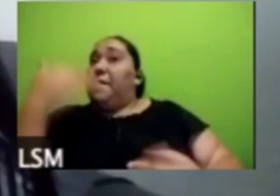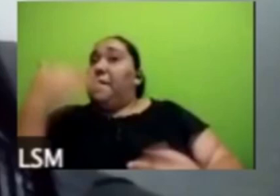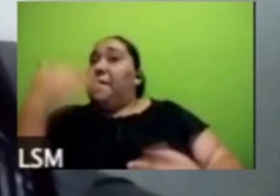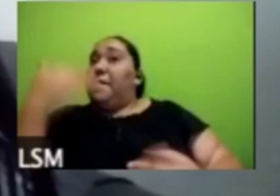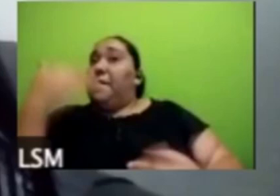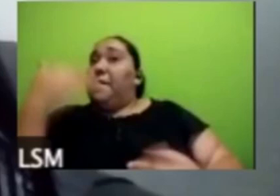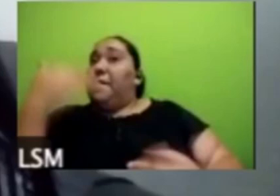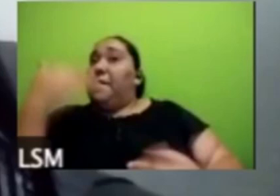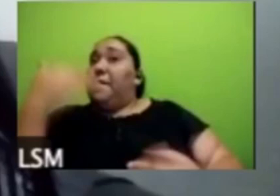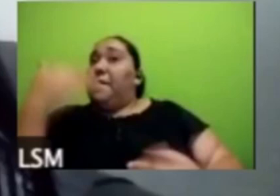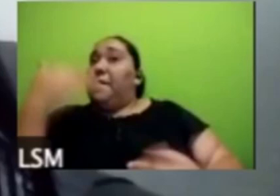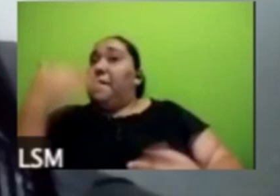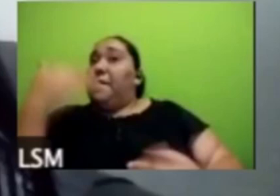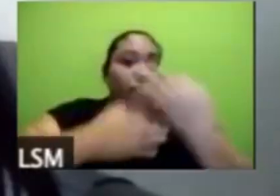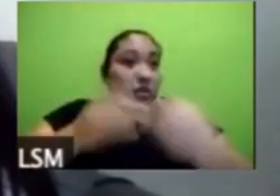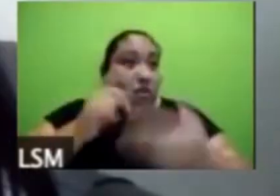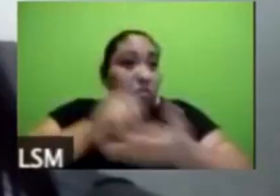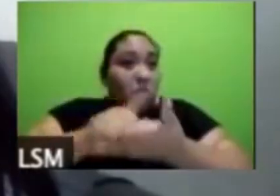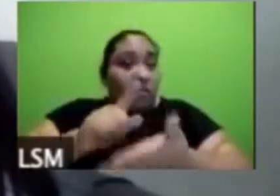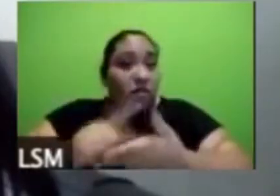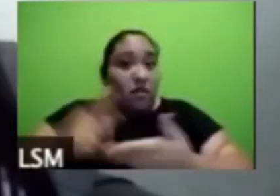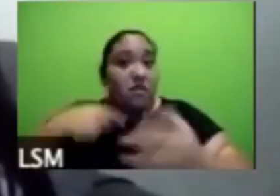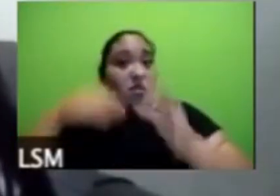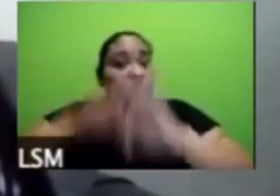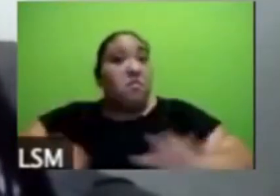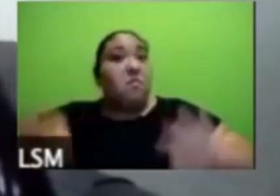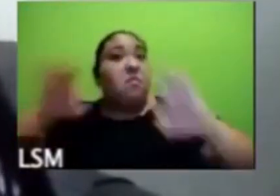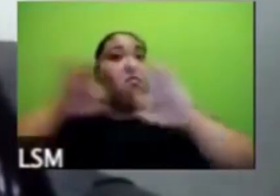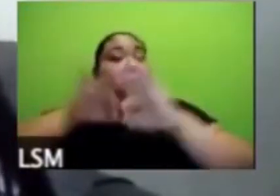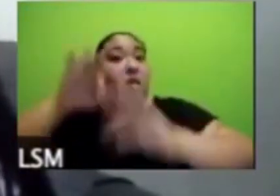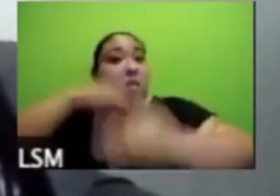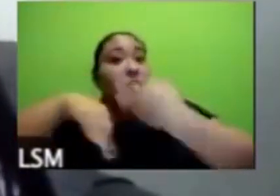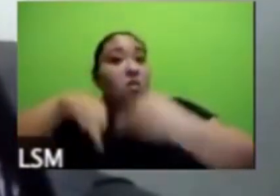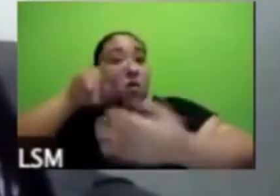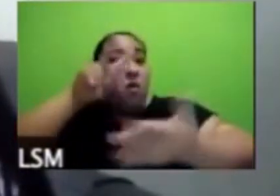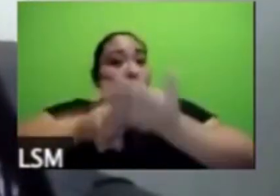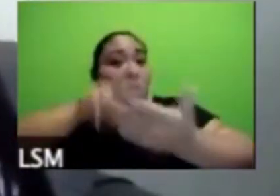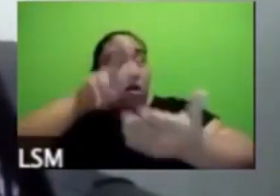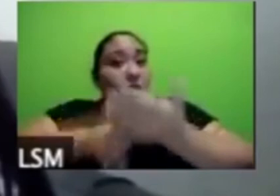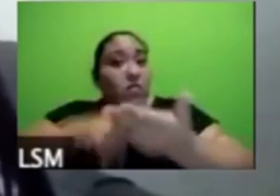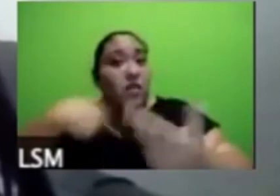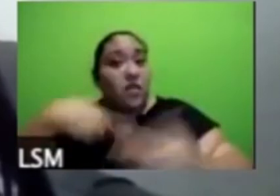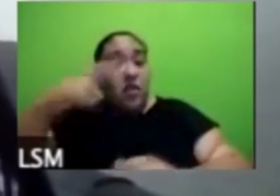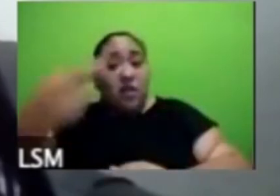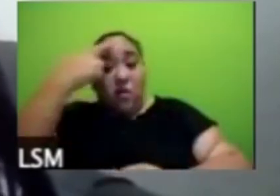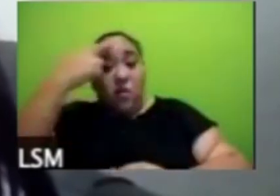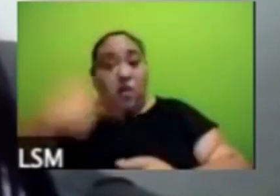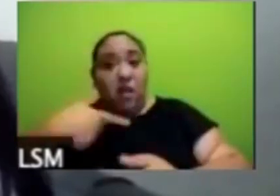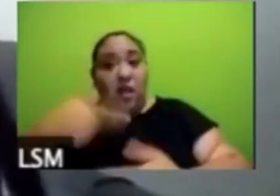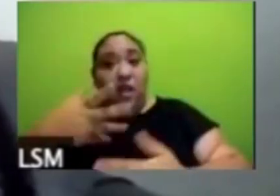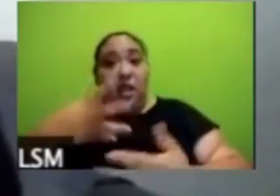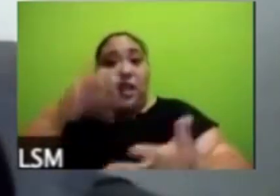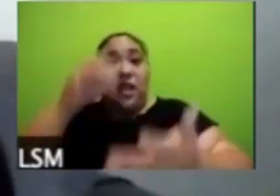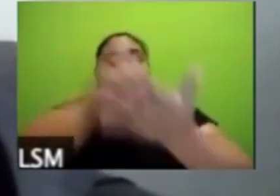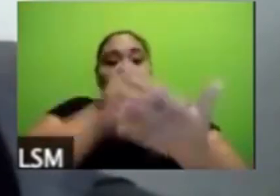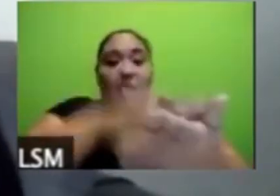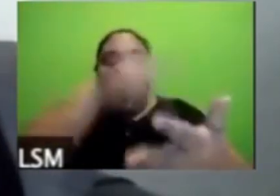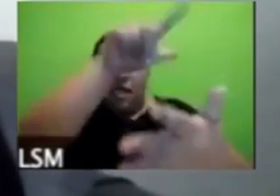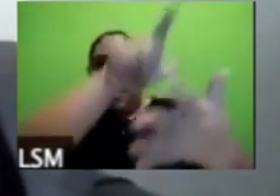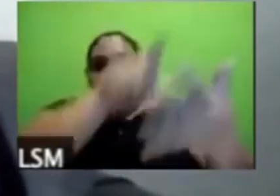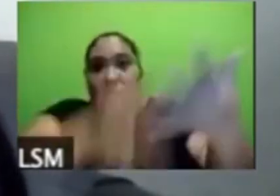¿importa el trabajo? la gente está revalorizando esto ustedes saben que la agenda del trabajo del hogar en CONAPRED ha sido una agenda de hace años